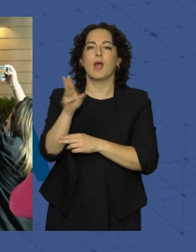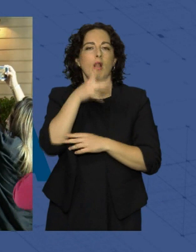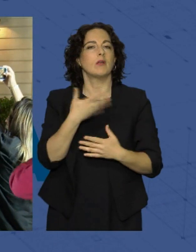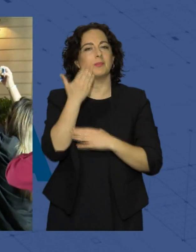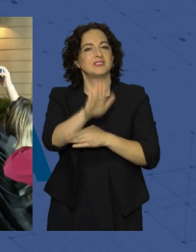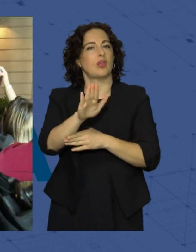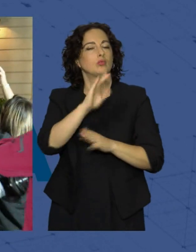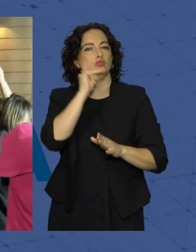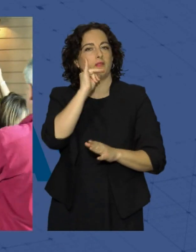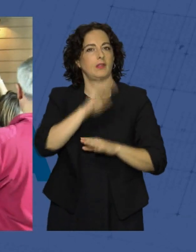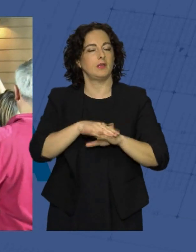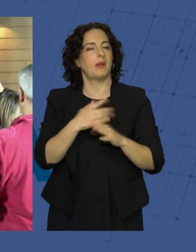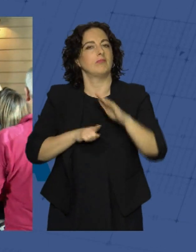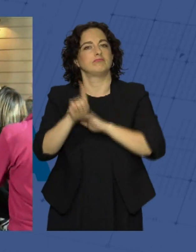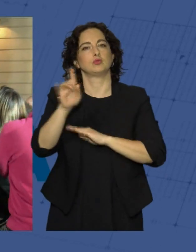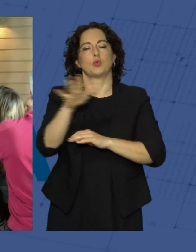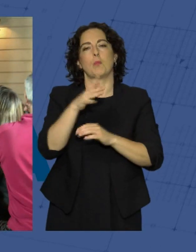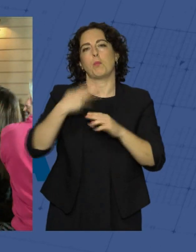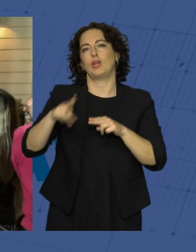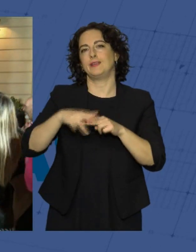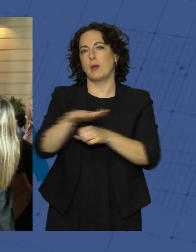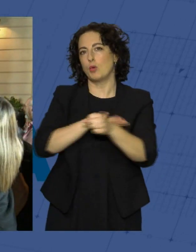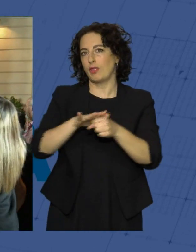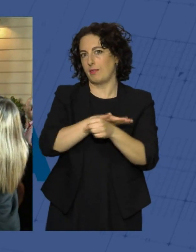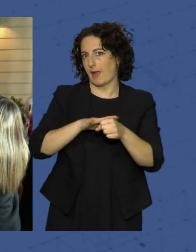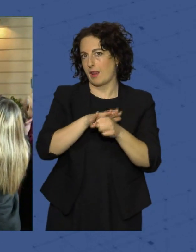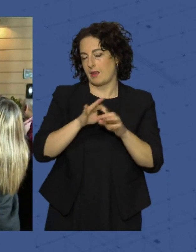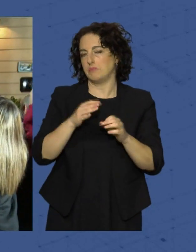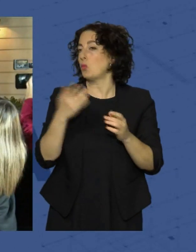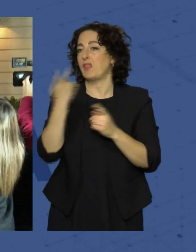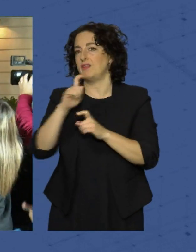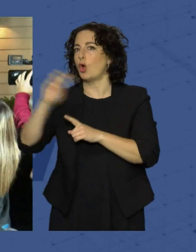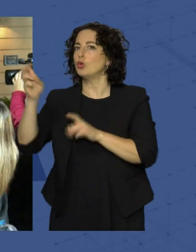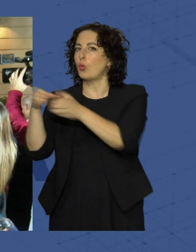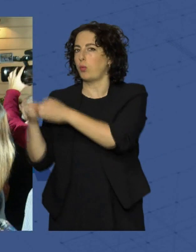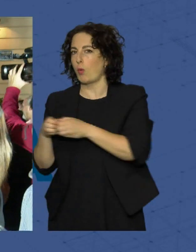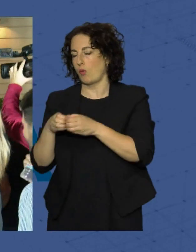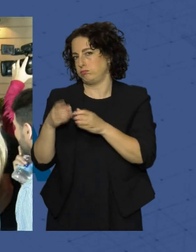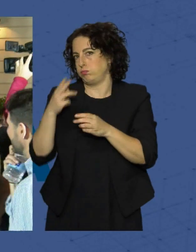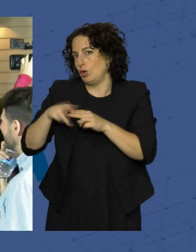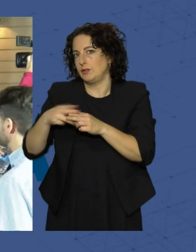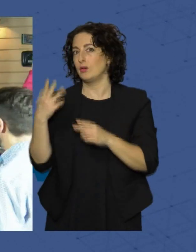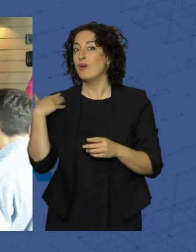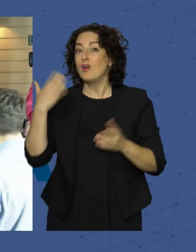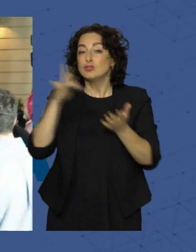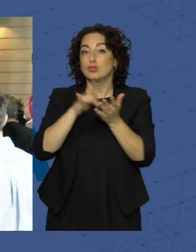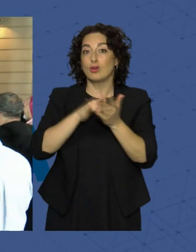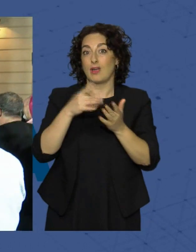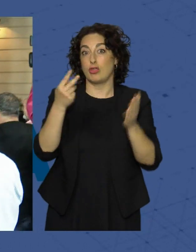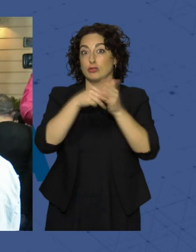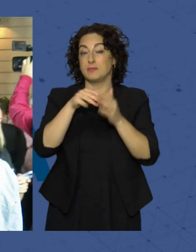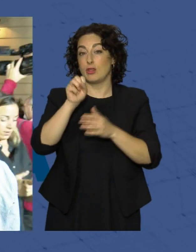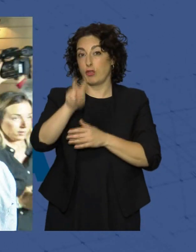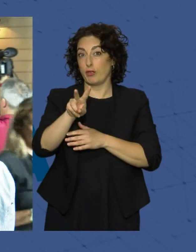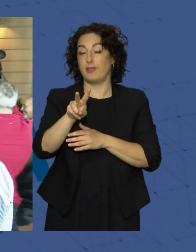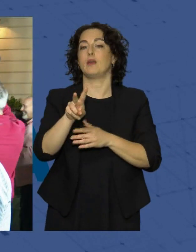para desarrollar sus políticas municipales sin depender de otras formaciones políticas. Una situación que no se producía desde las elecciones de 2011 cuando